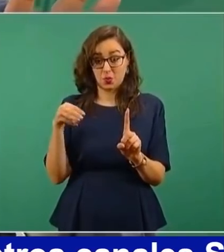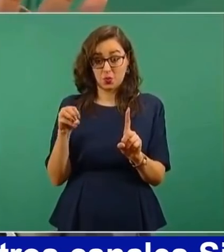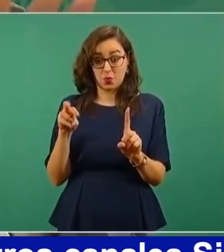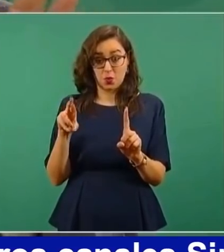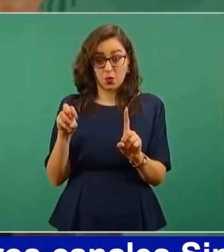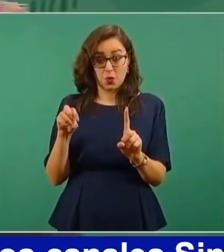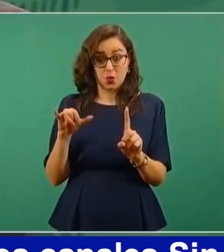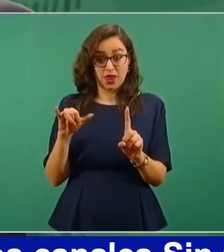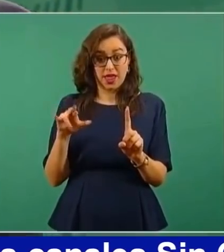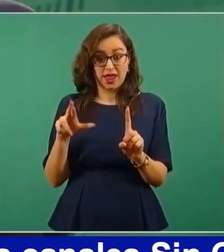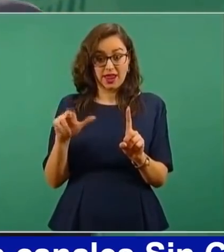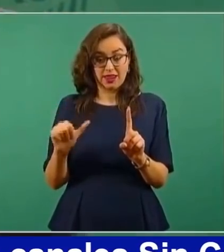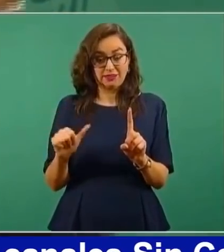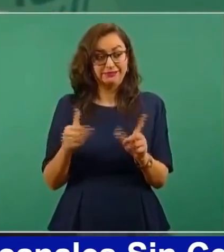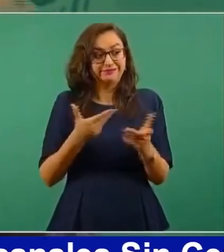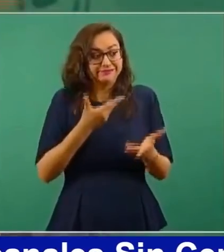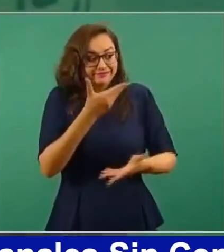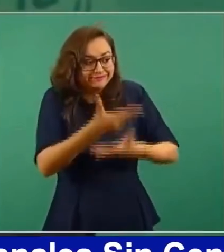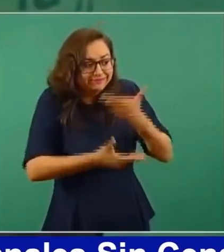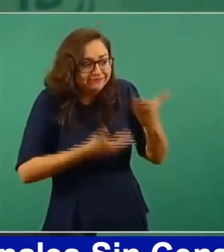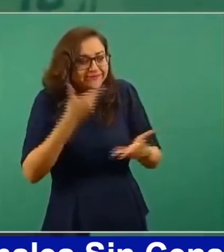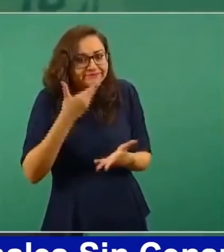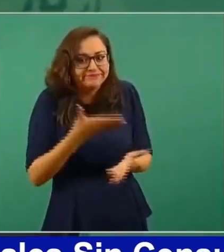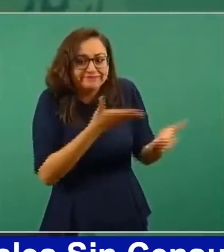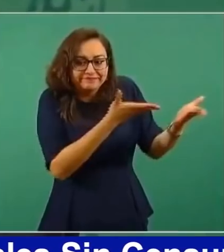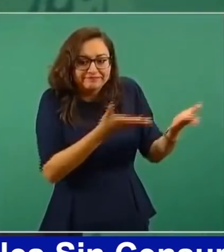que lo recibe y